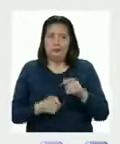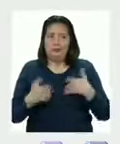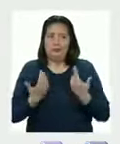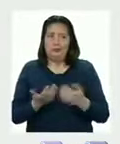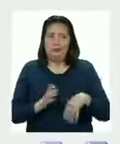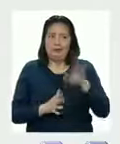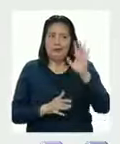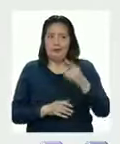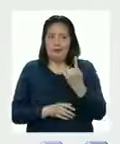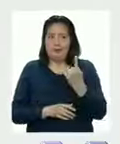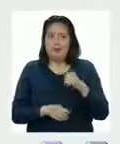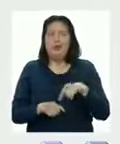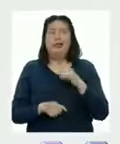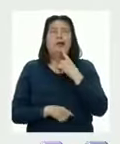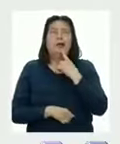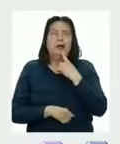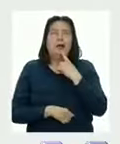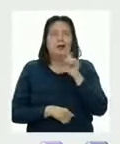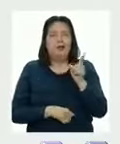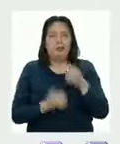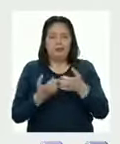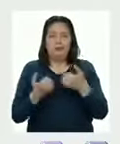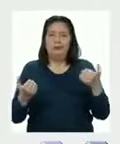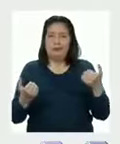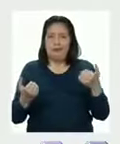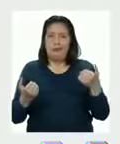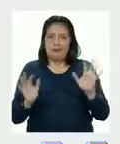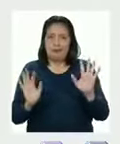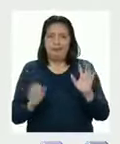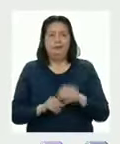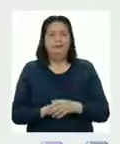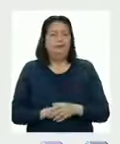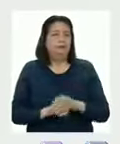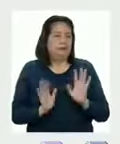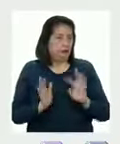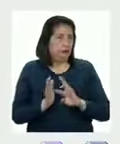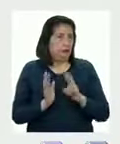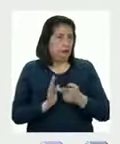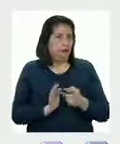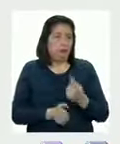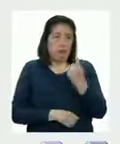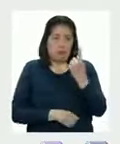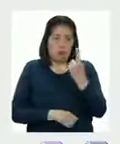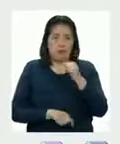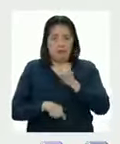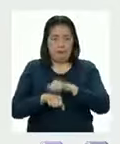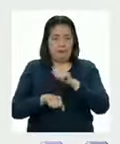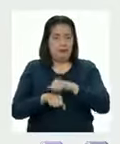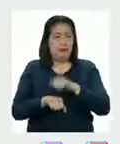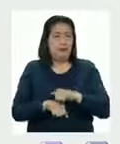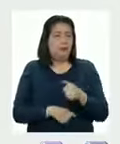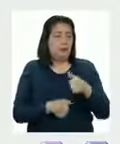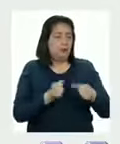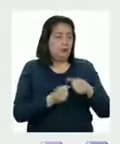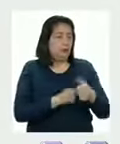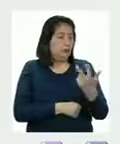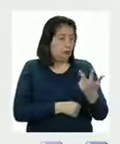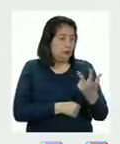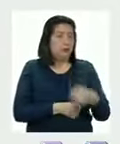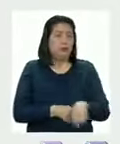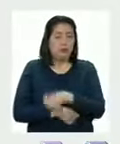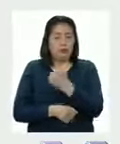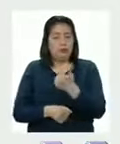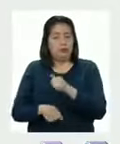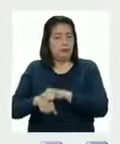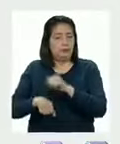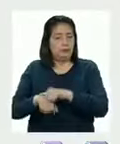más de una piedrita Entonces, ¿qué tal si se separan? Un poquito Es decir, una piedrita va en la casilla del tres Y la otra en la